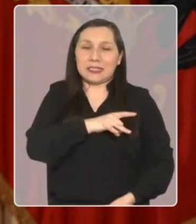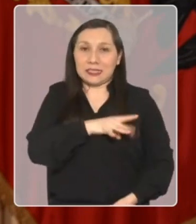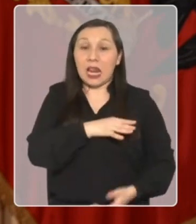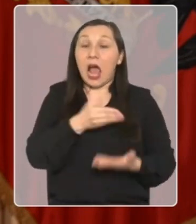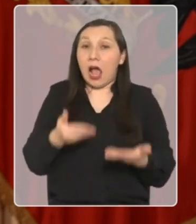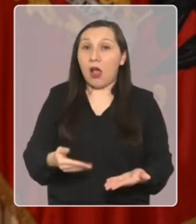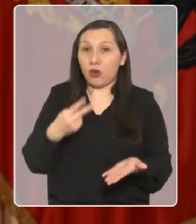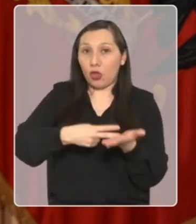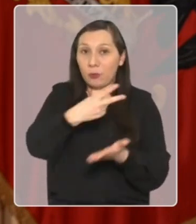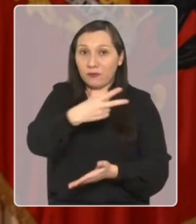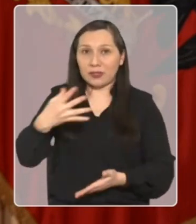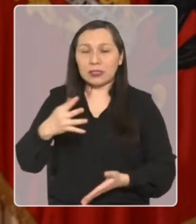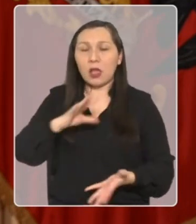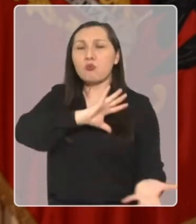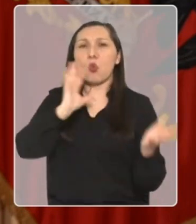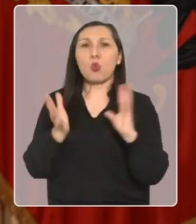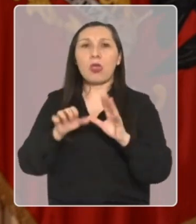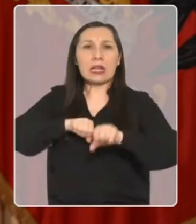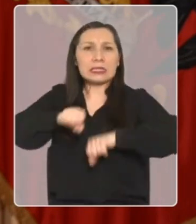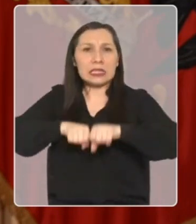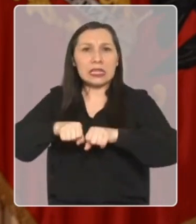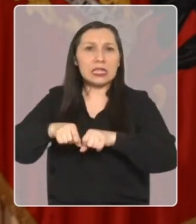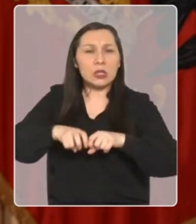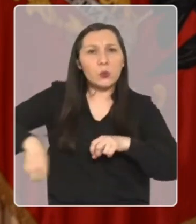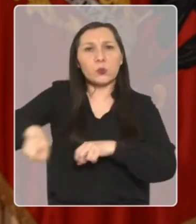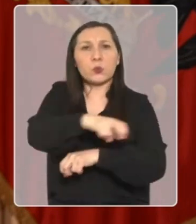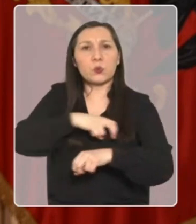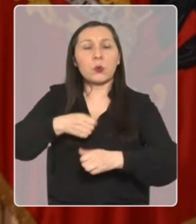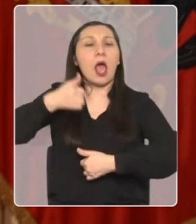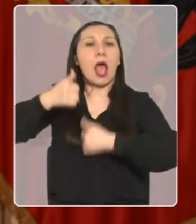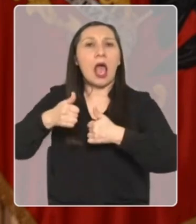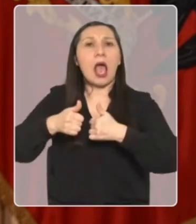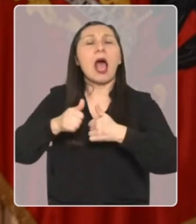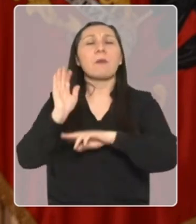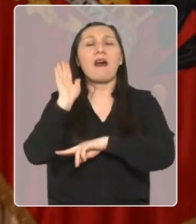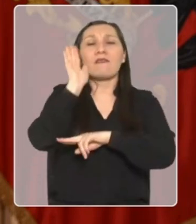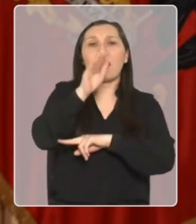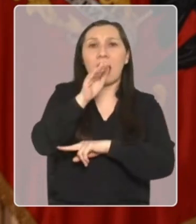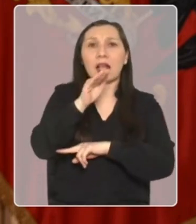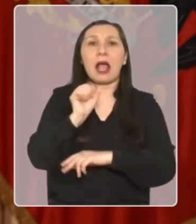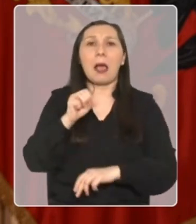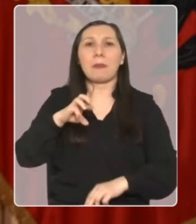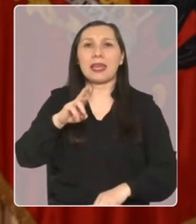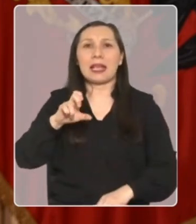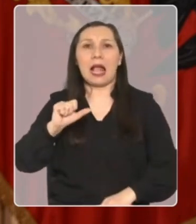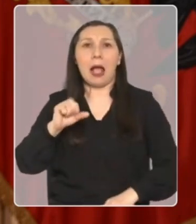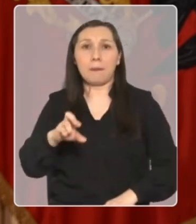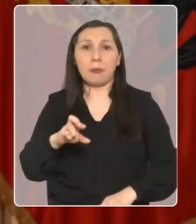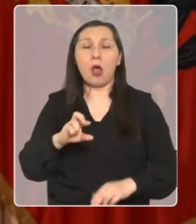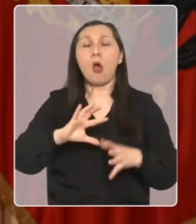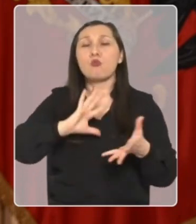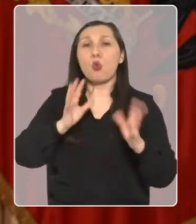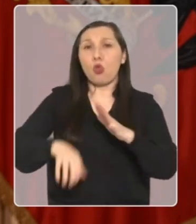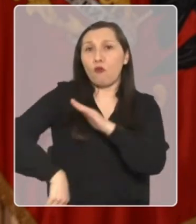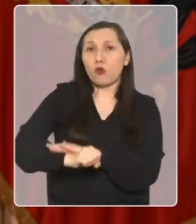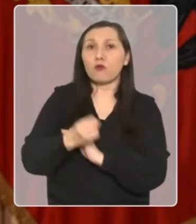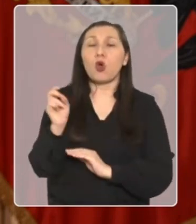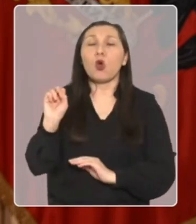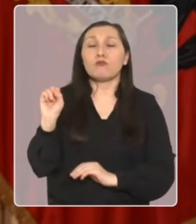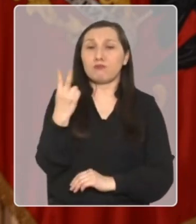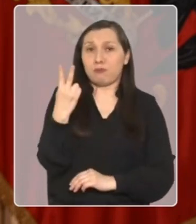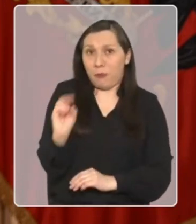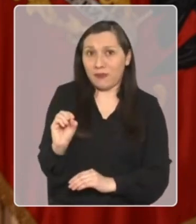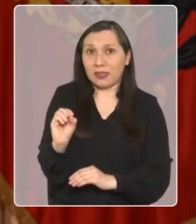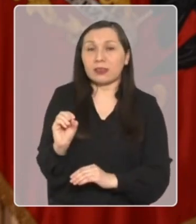en Chile, el 2025, el Mundial de Ciclismo de Pista, el Campeonato de Básquetbol Femenino AmeriCap y el Mundial de Fútbol